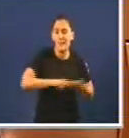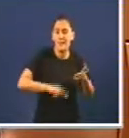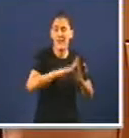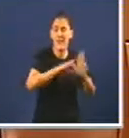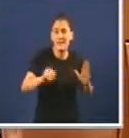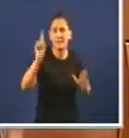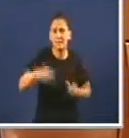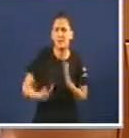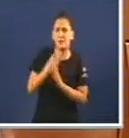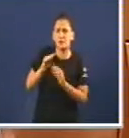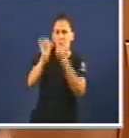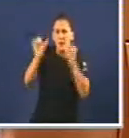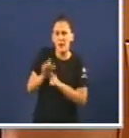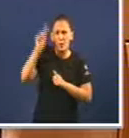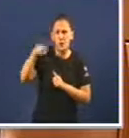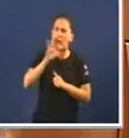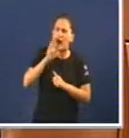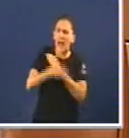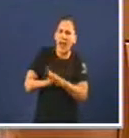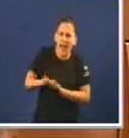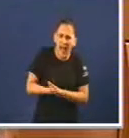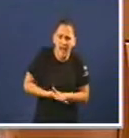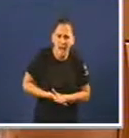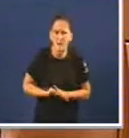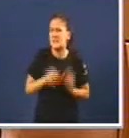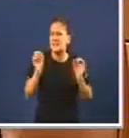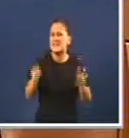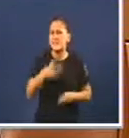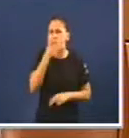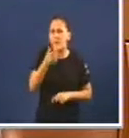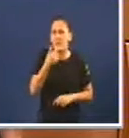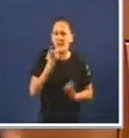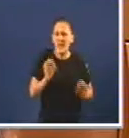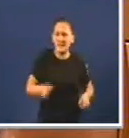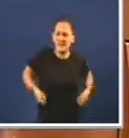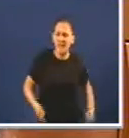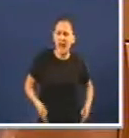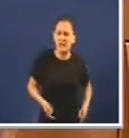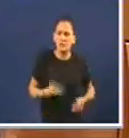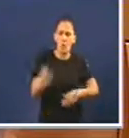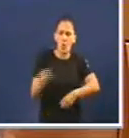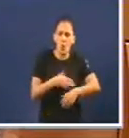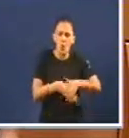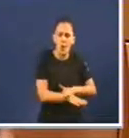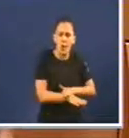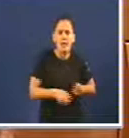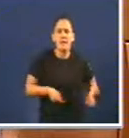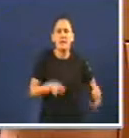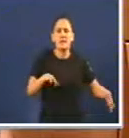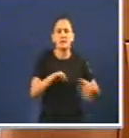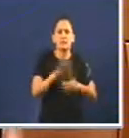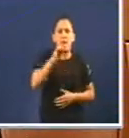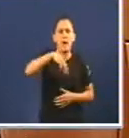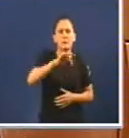modelo cultural justifica o que vostede acaba de facer aquí. dicir sin rubor ningún que o diñeiro que se retrae a cultura de Galicia se gasta en Antega